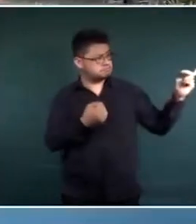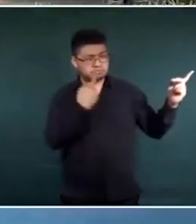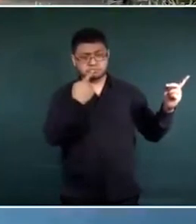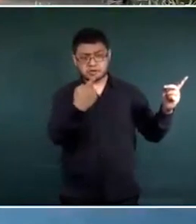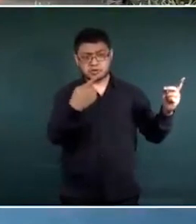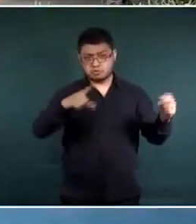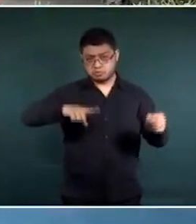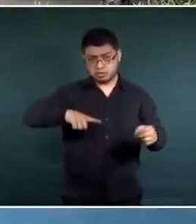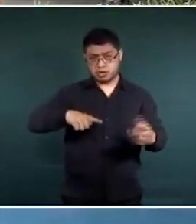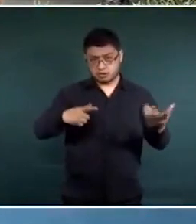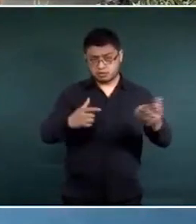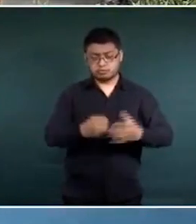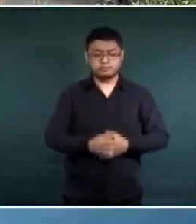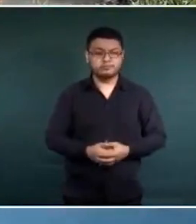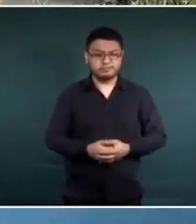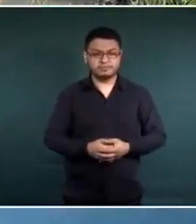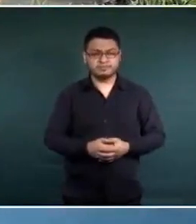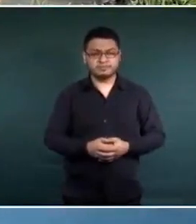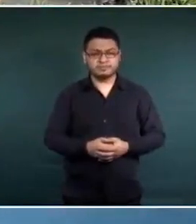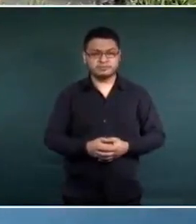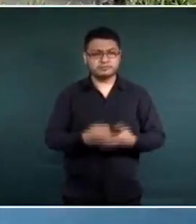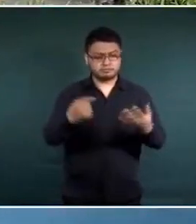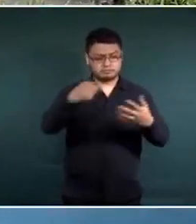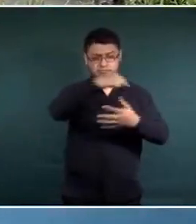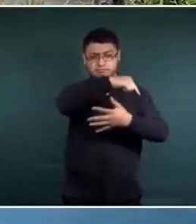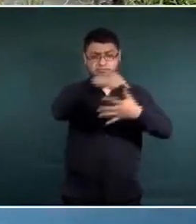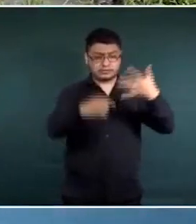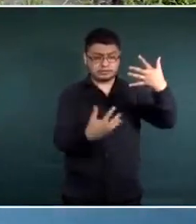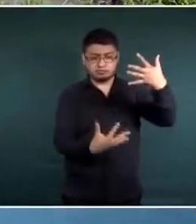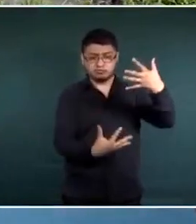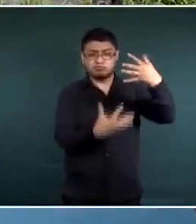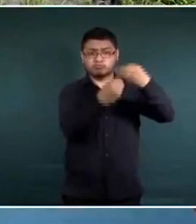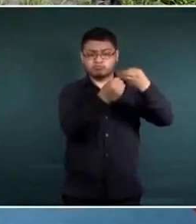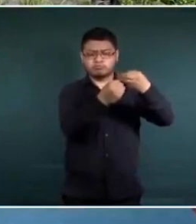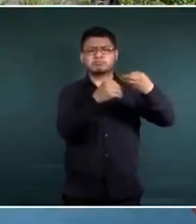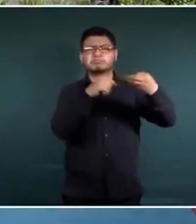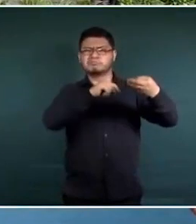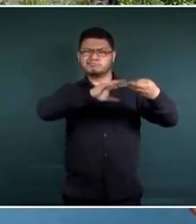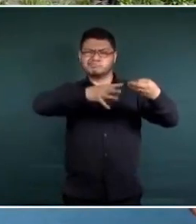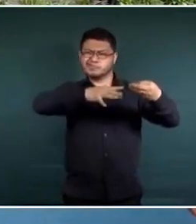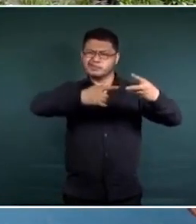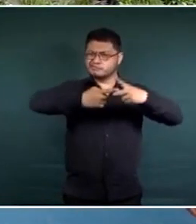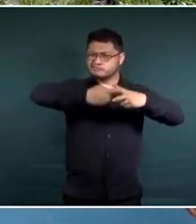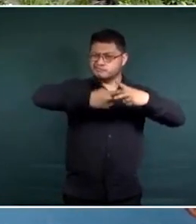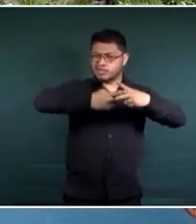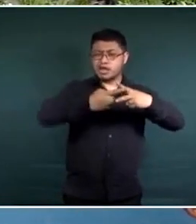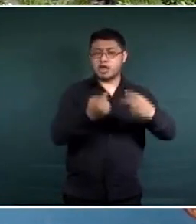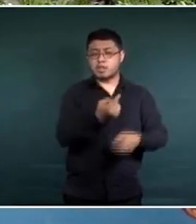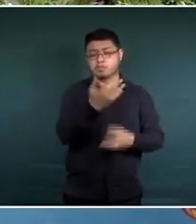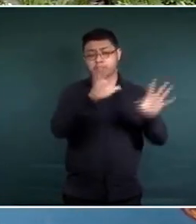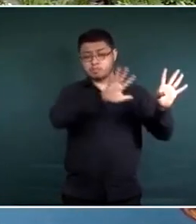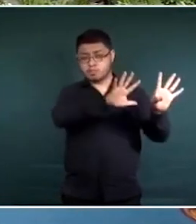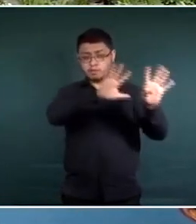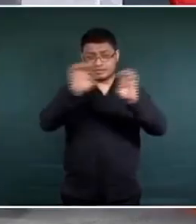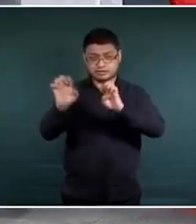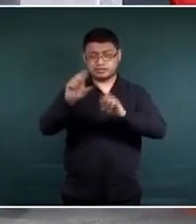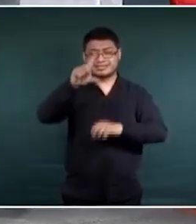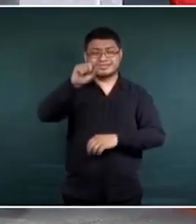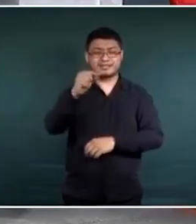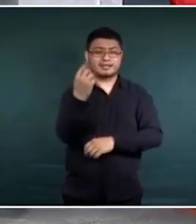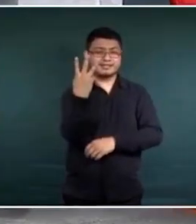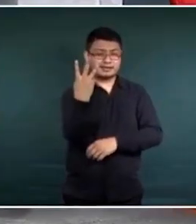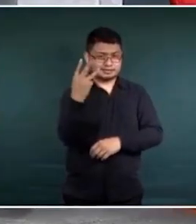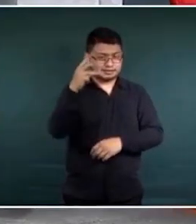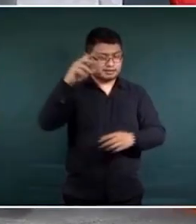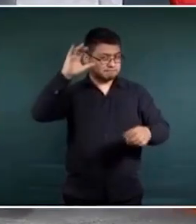Entre todas estas dos instalaciones tenemos una capacidad de 973 camas de